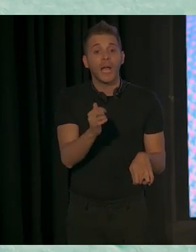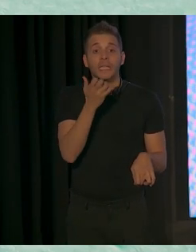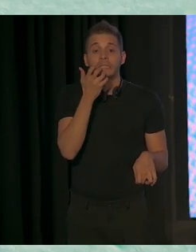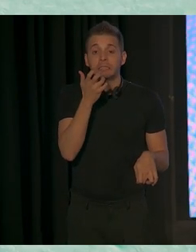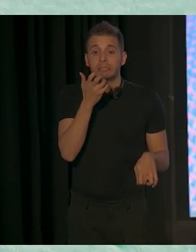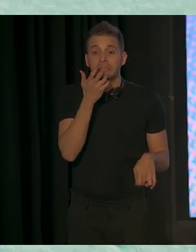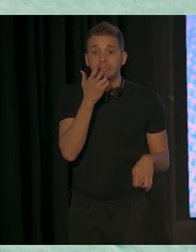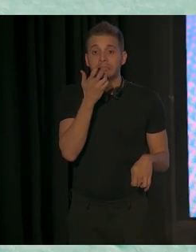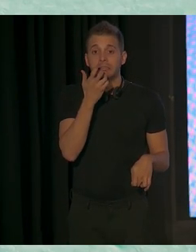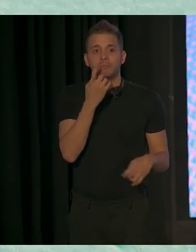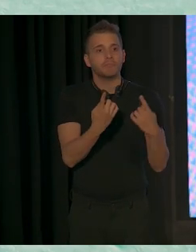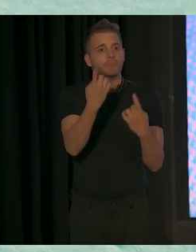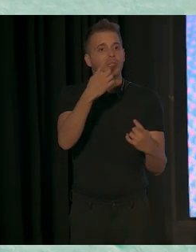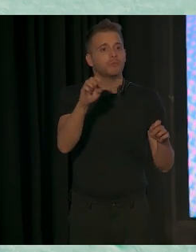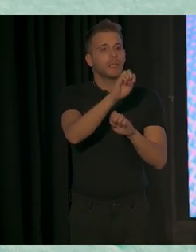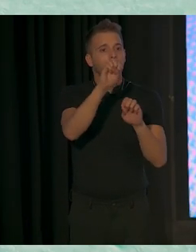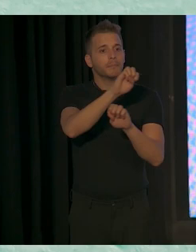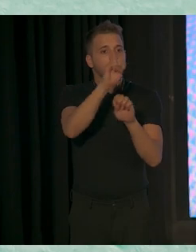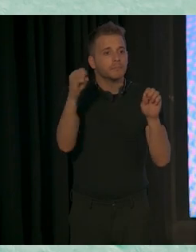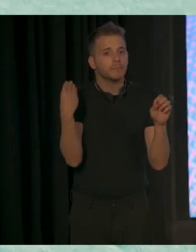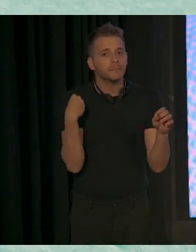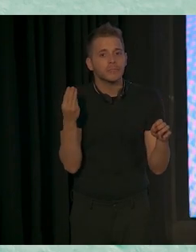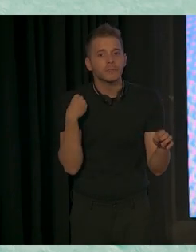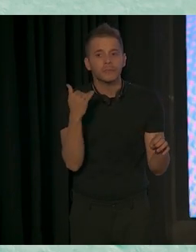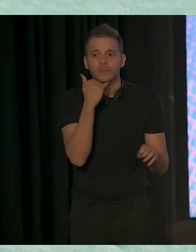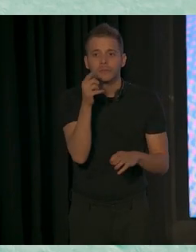algún tipo de pregunta que le quieran hacer a Sasha.